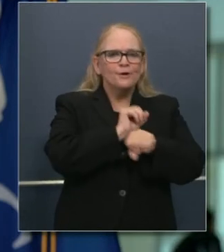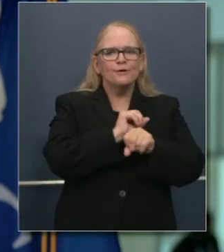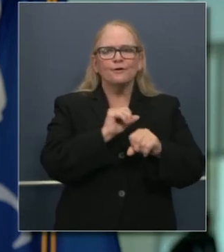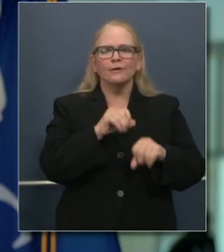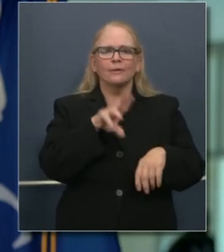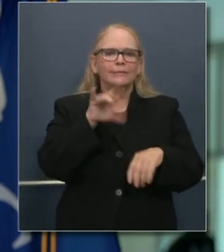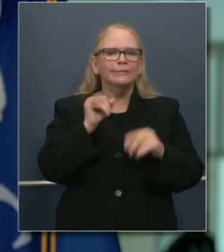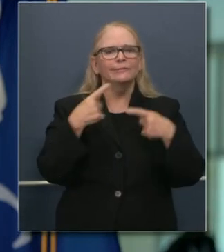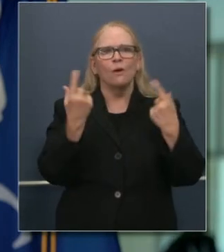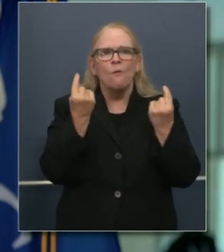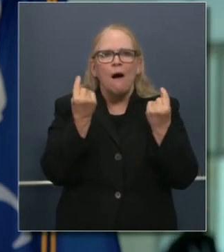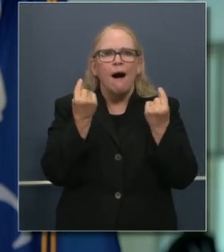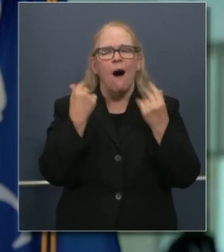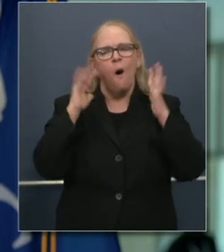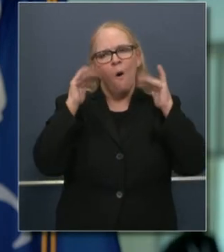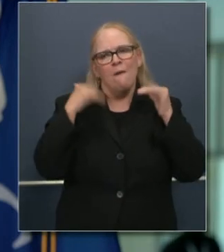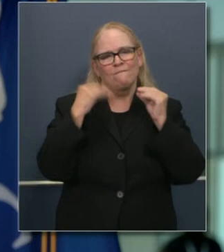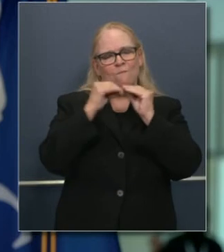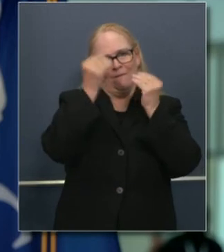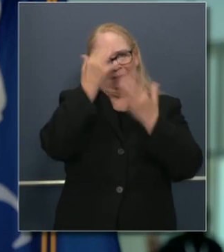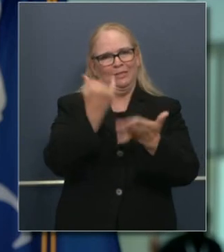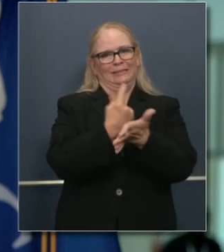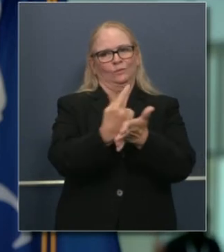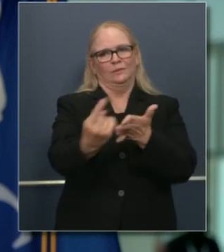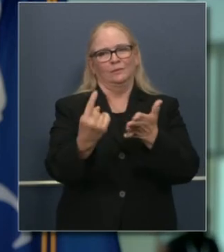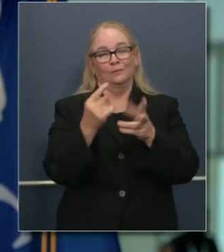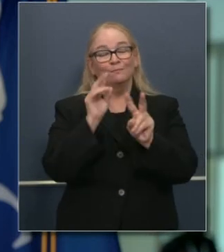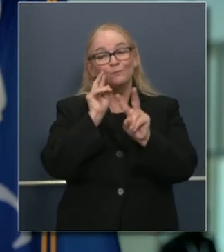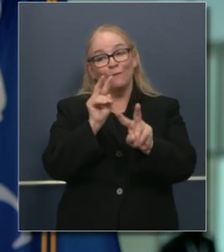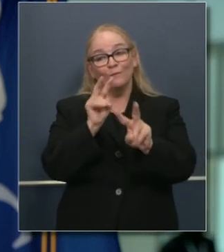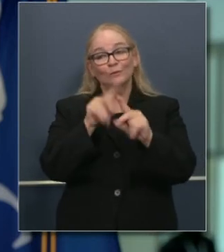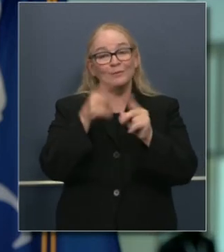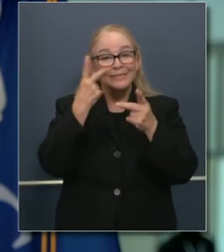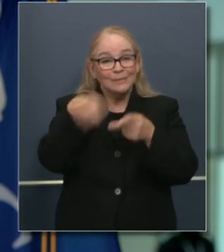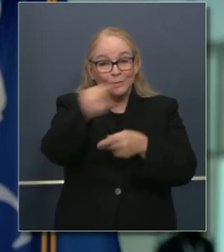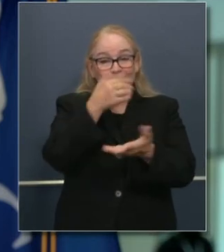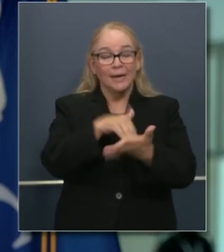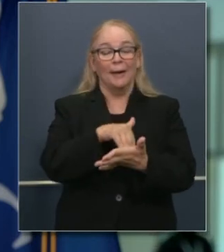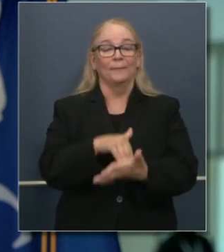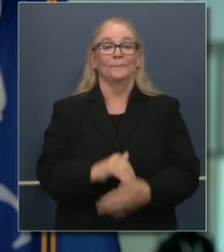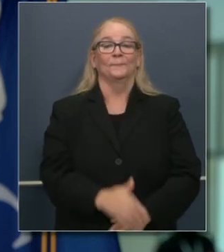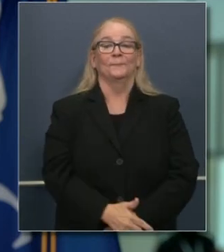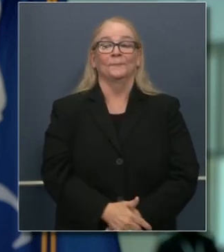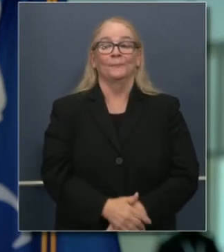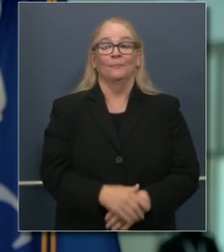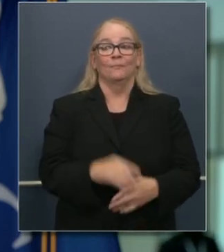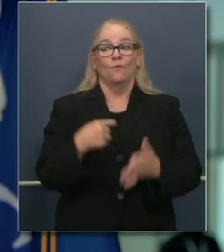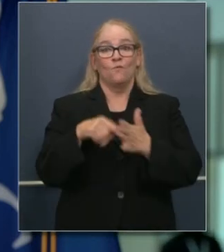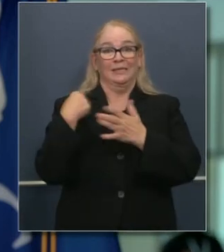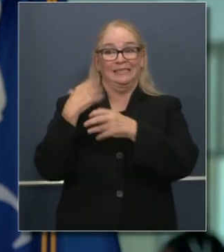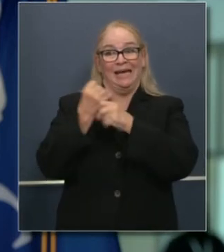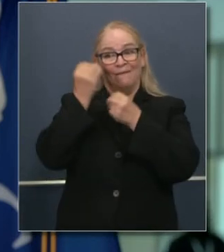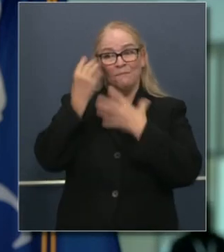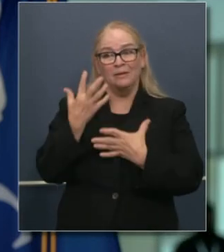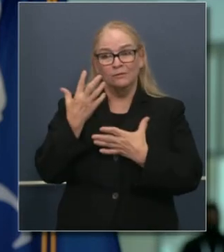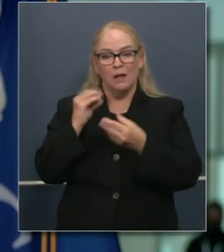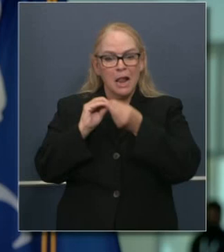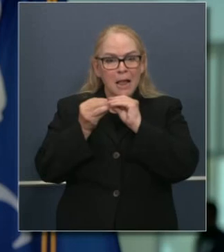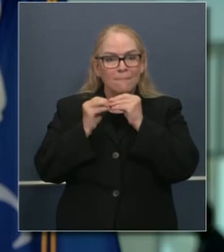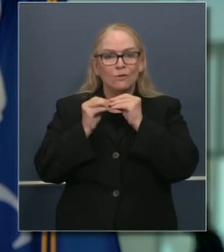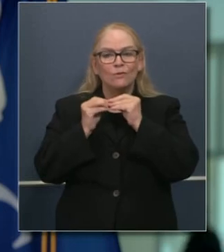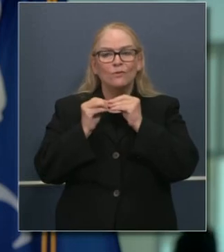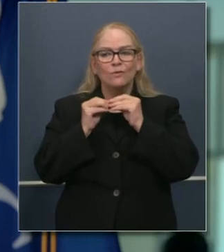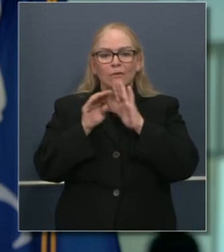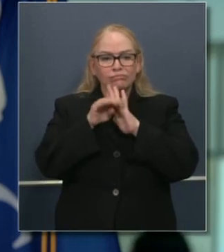desarrollo económico. Haremos otros anuncios más tarde en la semana. Esperamos que nos puedan sintonizar para eso. Cuando tengamos nuevos índices de